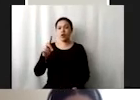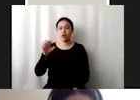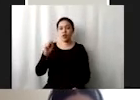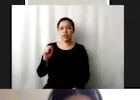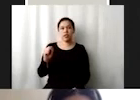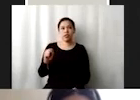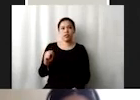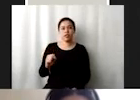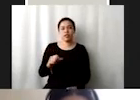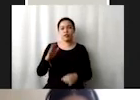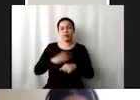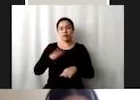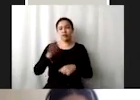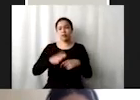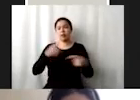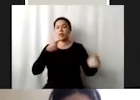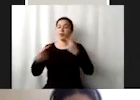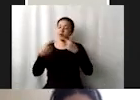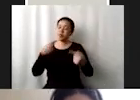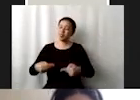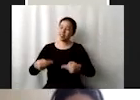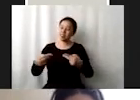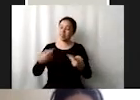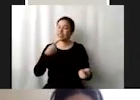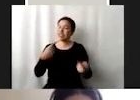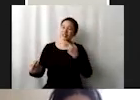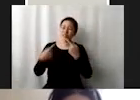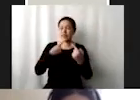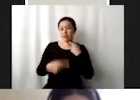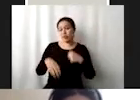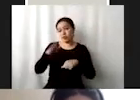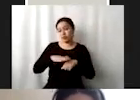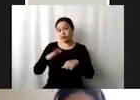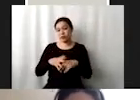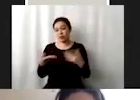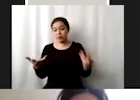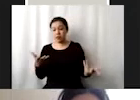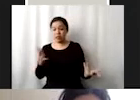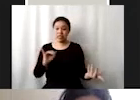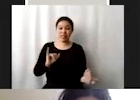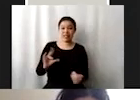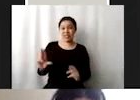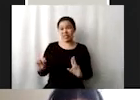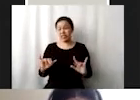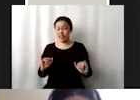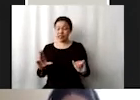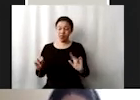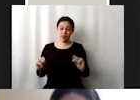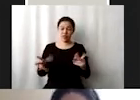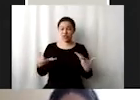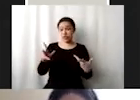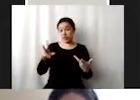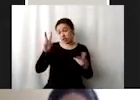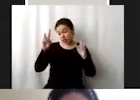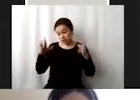peleados de negociar uno de los ODS que quedó más ambiguo a pesar de que la delicadeza del tema